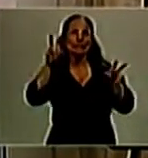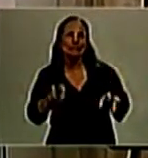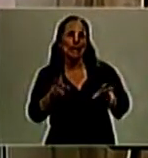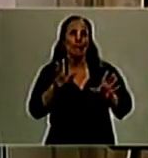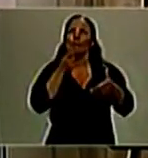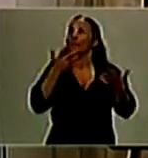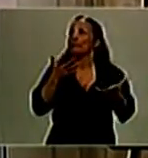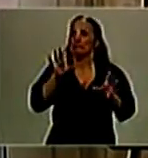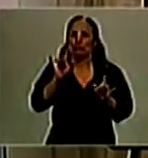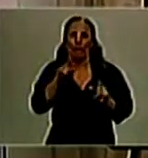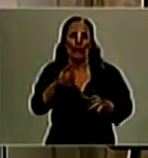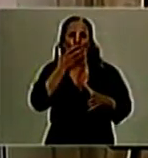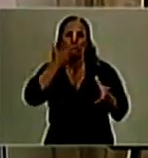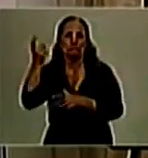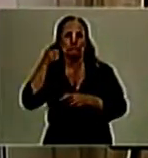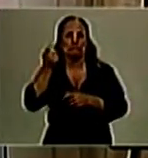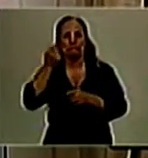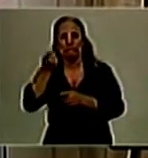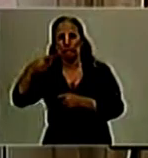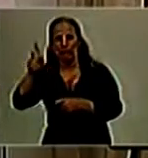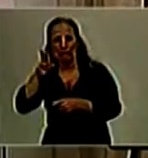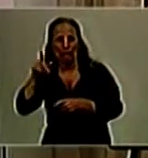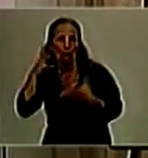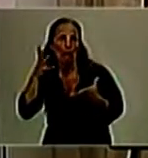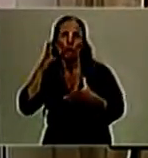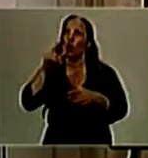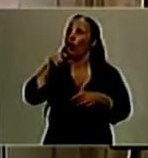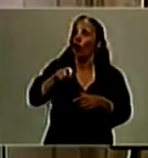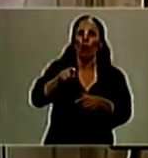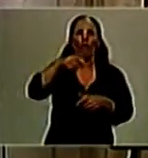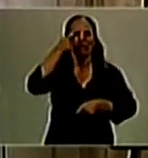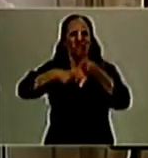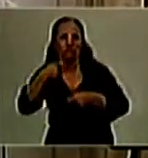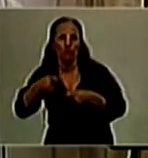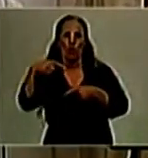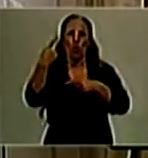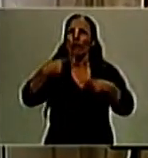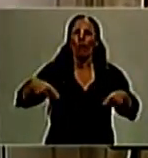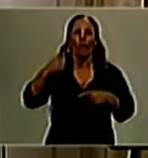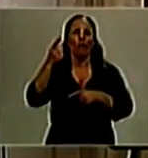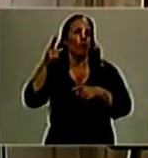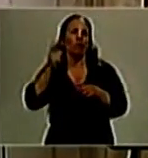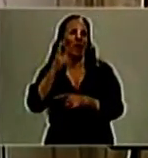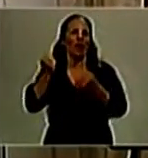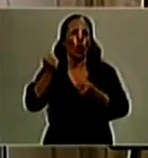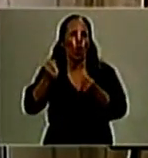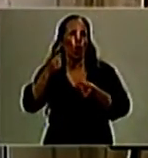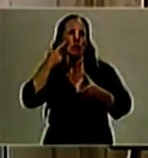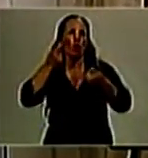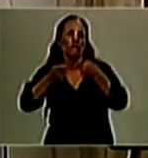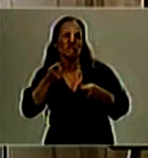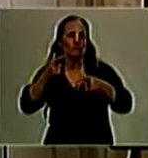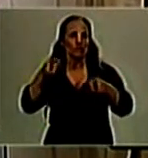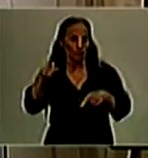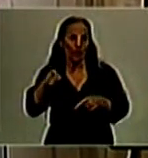trata de personas, del narcotráfico, del ciberdelito, de los delitos económicos. Las actividades